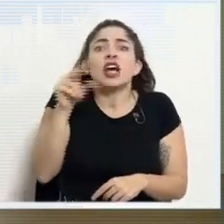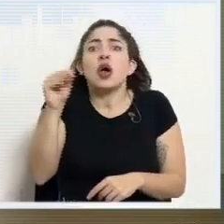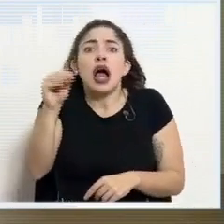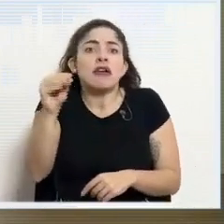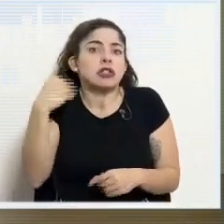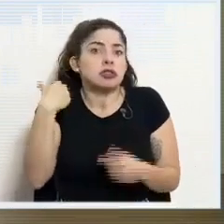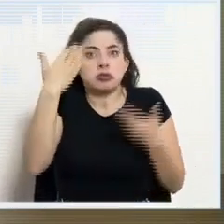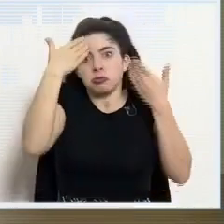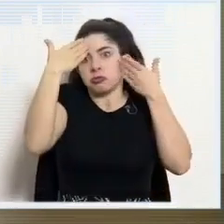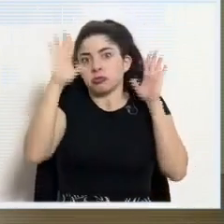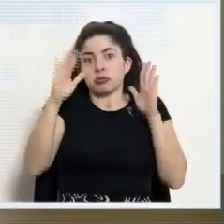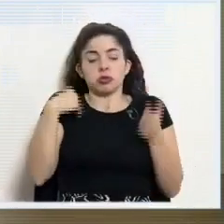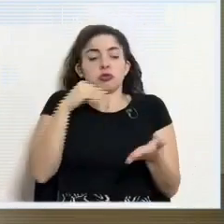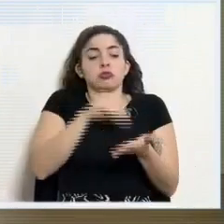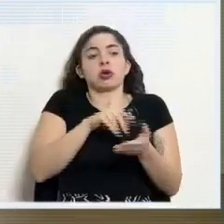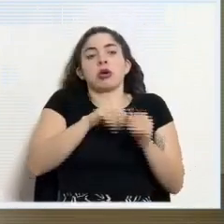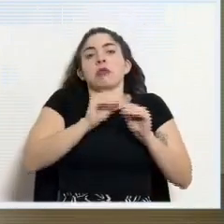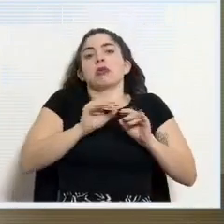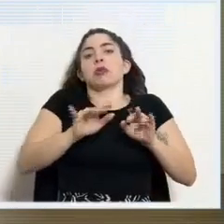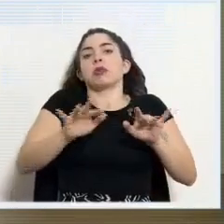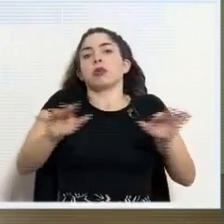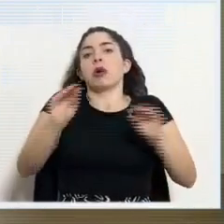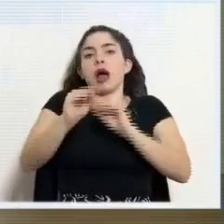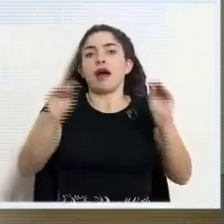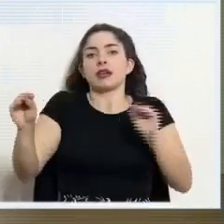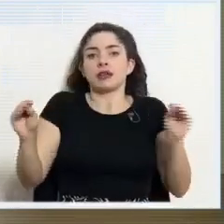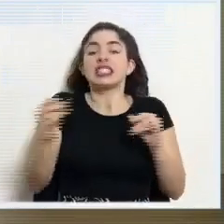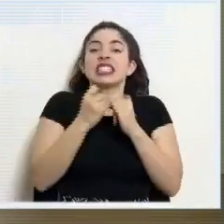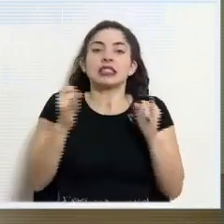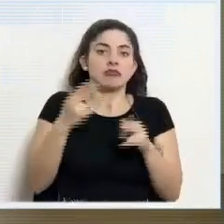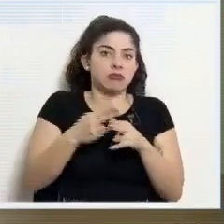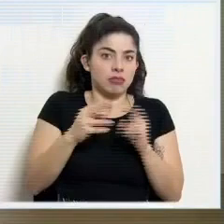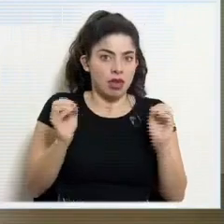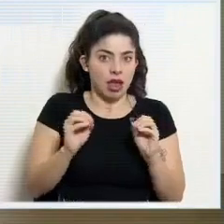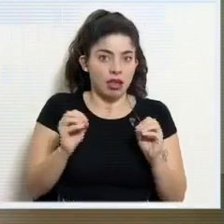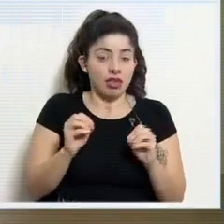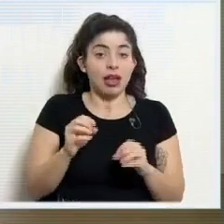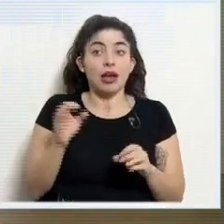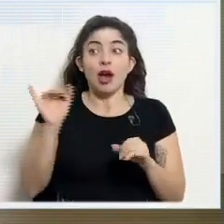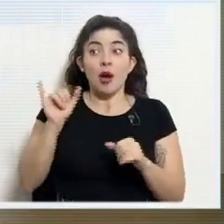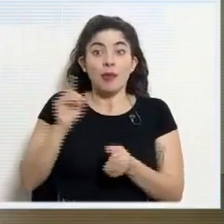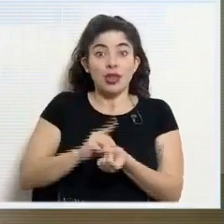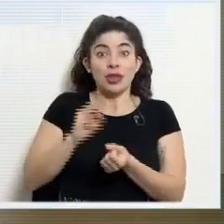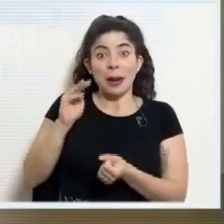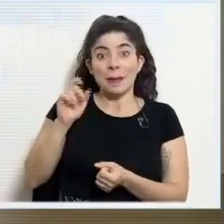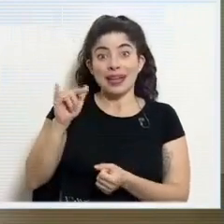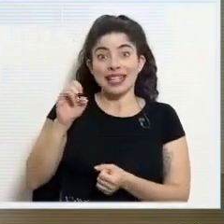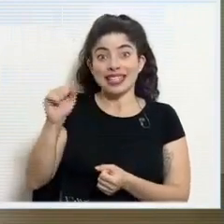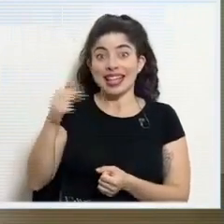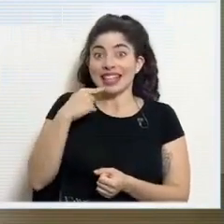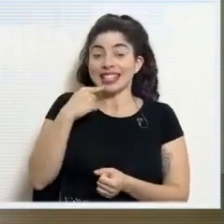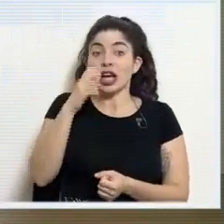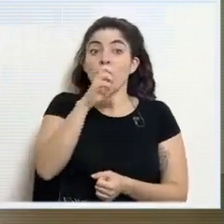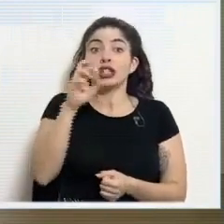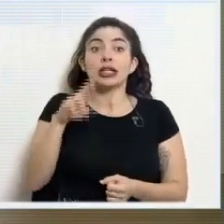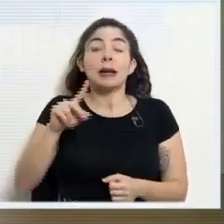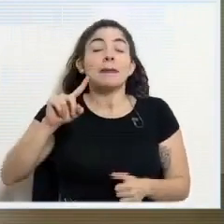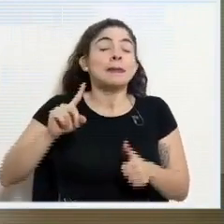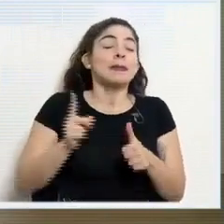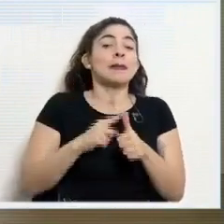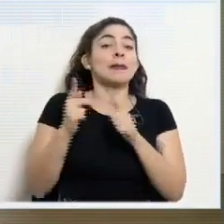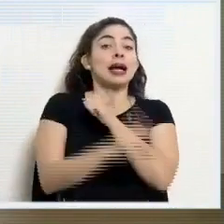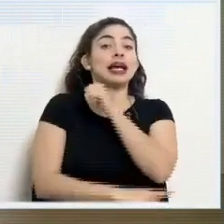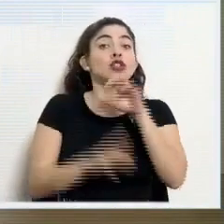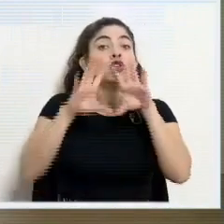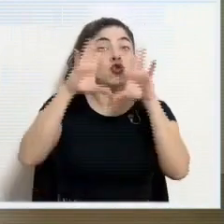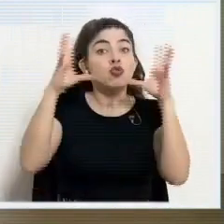Un tema importante es que Costa Rica va a ser, como lo decía la doctora Melisa, el primer país en el mundo en que va a utilizar esta función